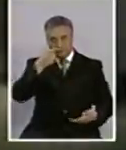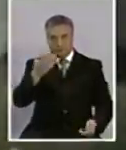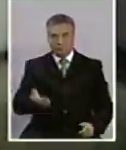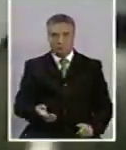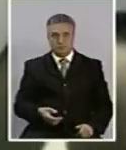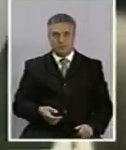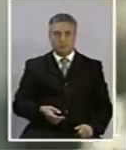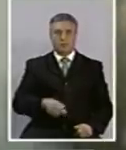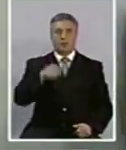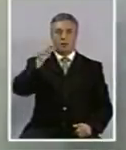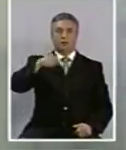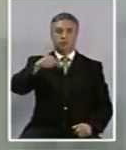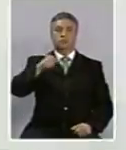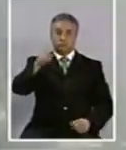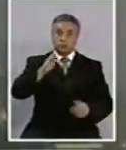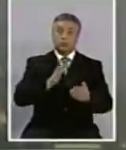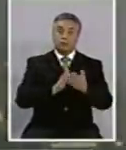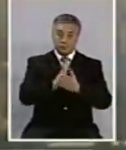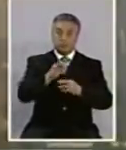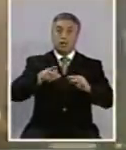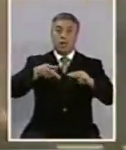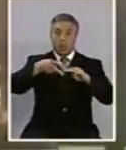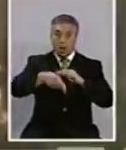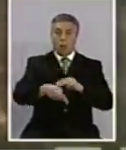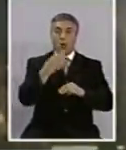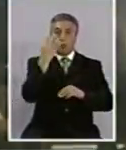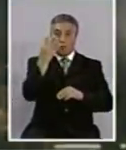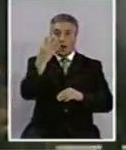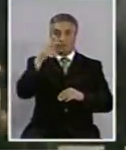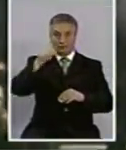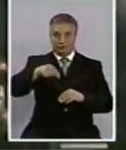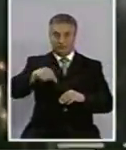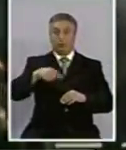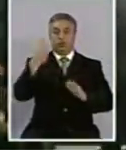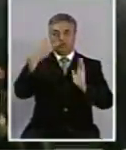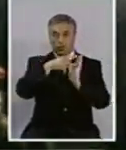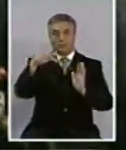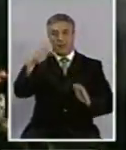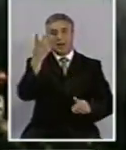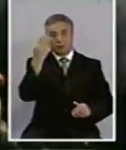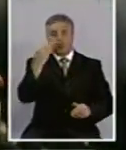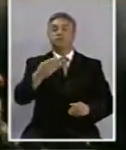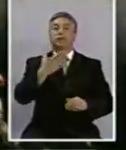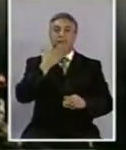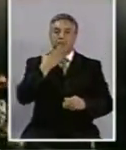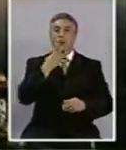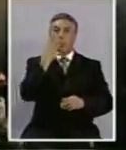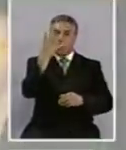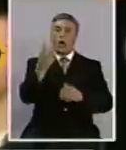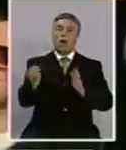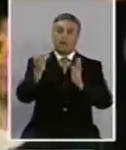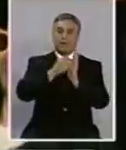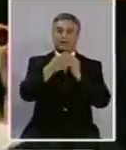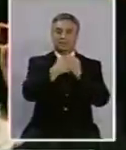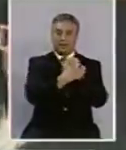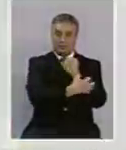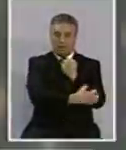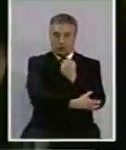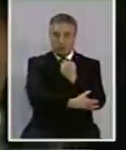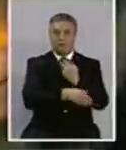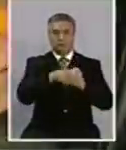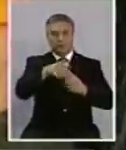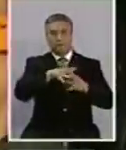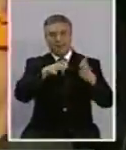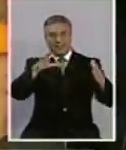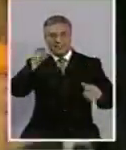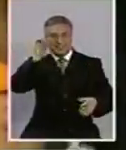septiembre se inauguren cuatro de estas salas en Santiago y en 2014, cuatro más en regiones. Mientras tanto, los amantes del cine se